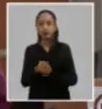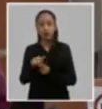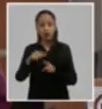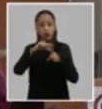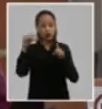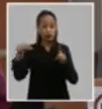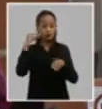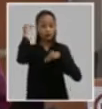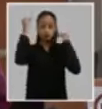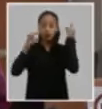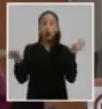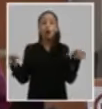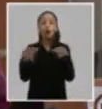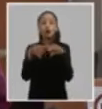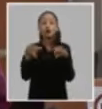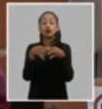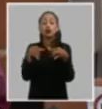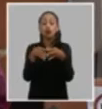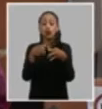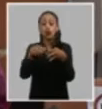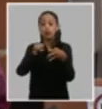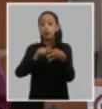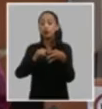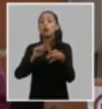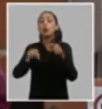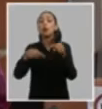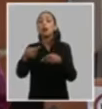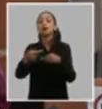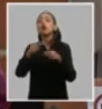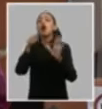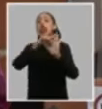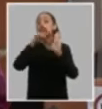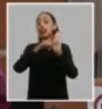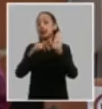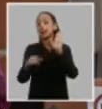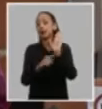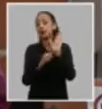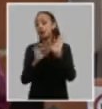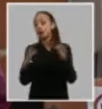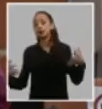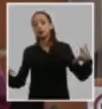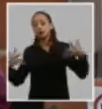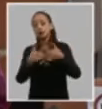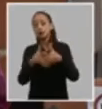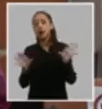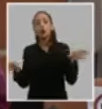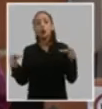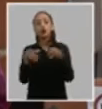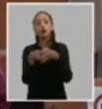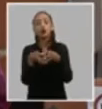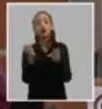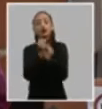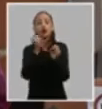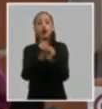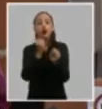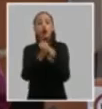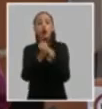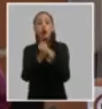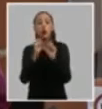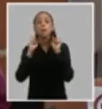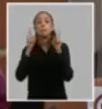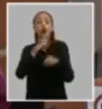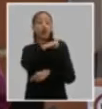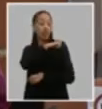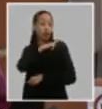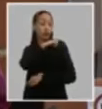analizó en la comisión en la evaluación de la conceptualización y de los próximos lineamientos que se conecta con la comisión que trabajó la política de Ecuador porque